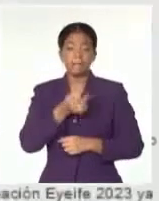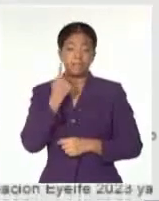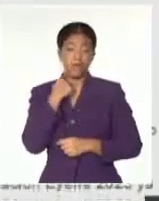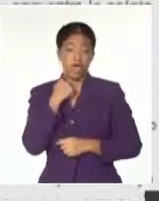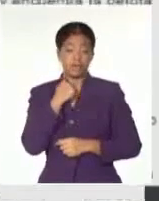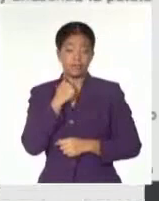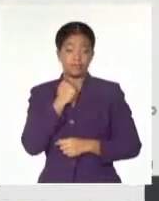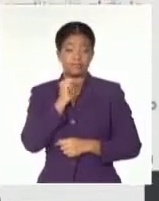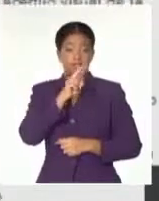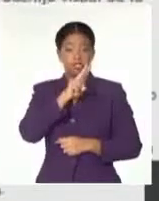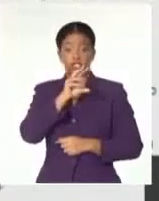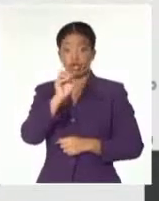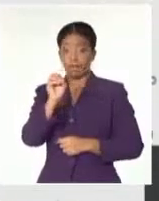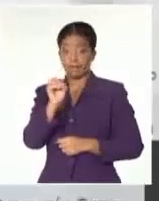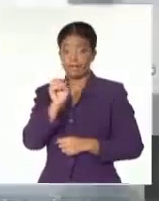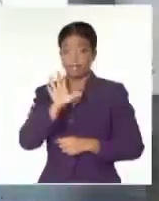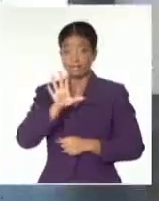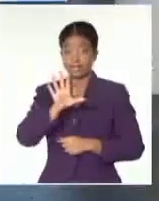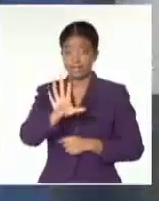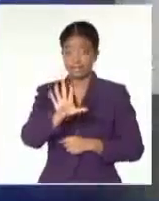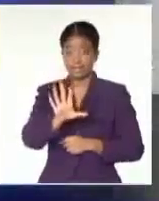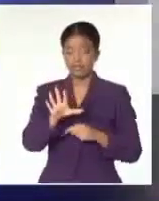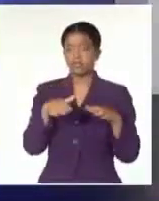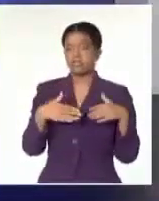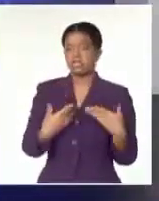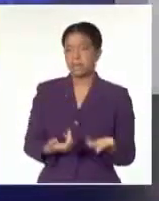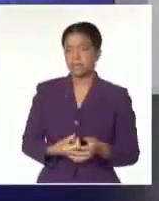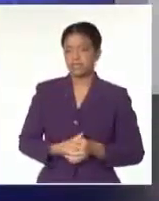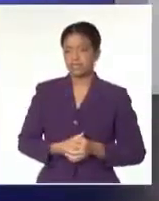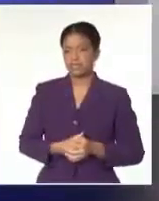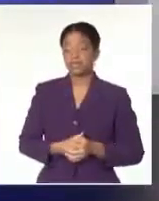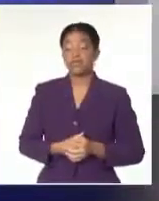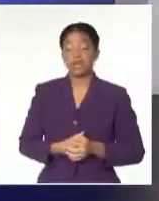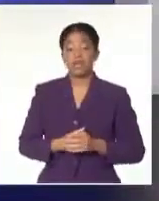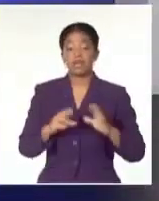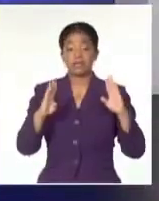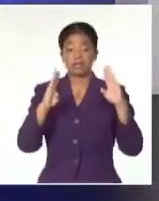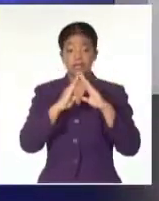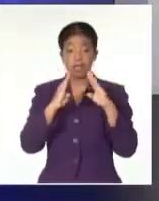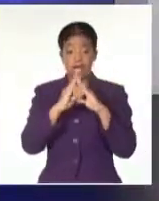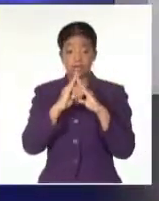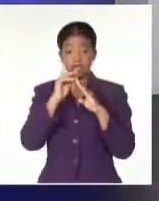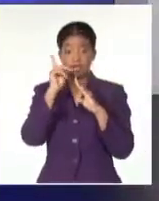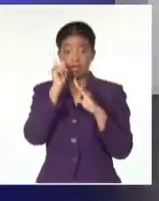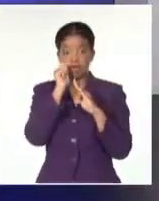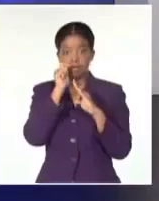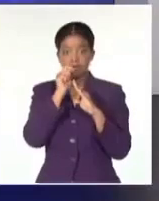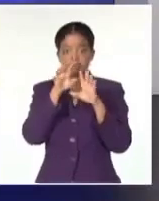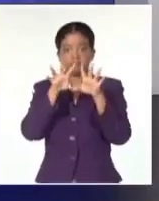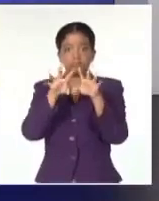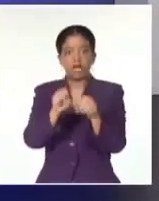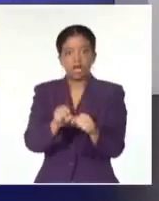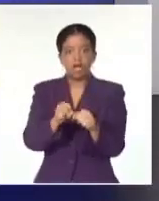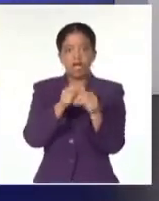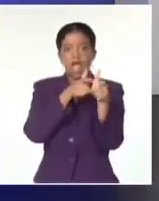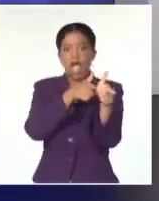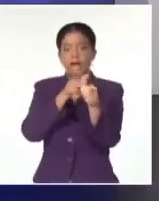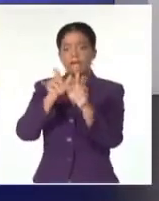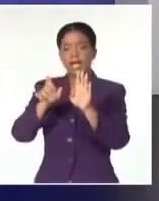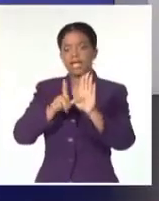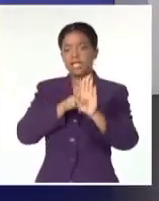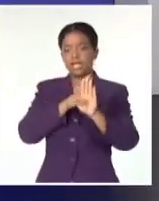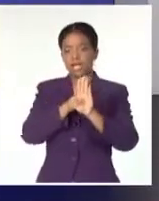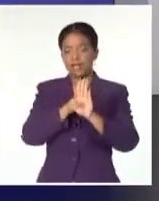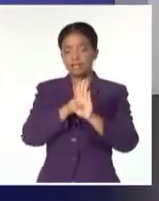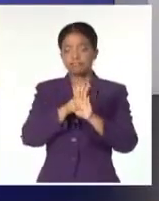2005, se encuentra en la vivienda de Magriñá un arsenal de armas ilegales y tras unos escasos tres